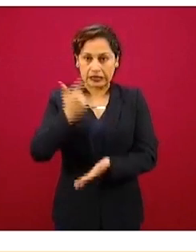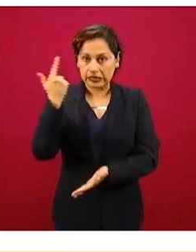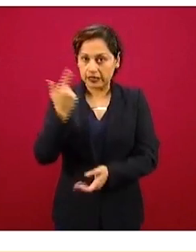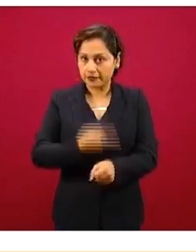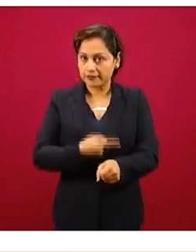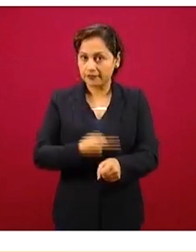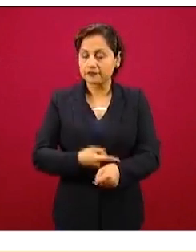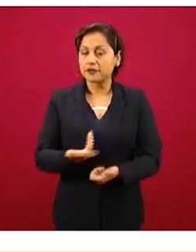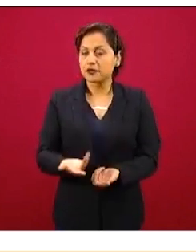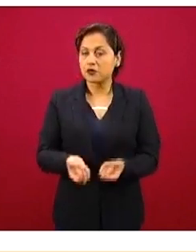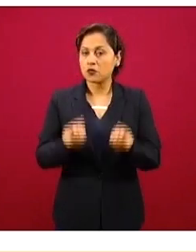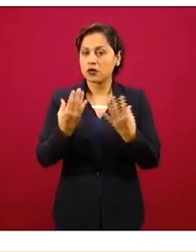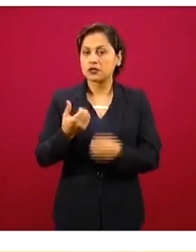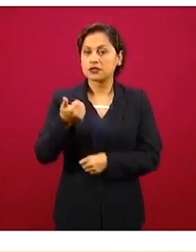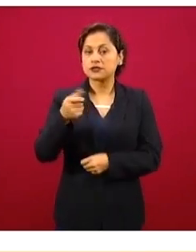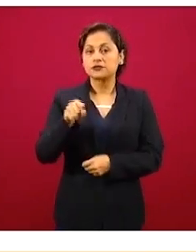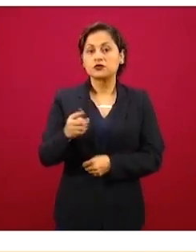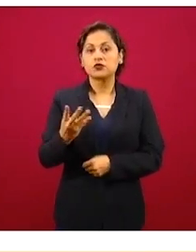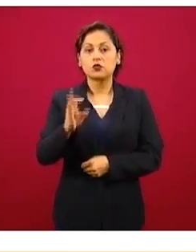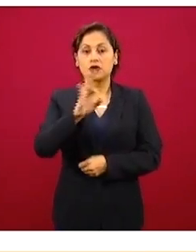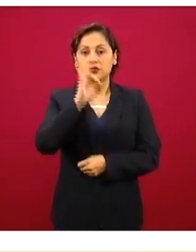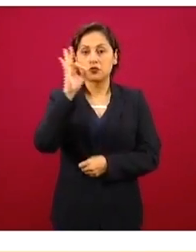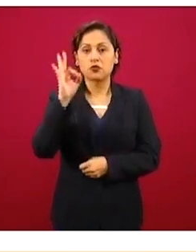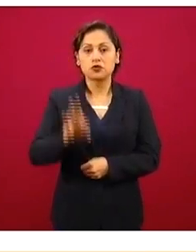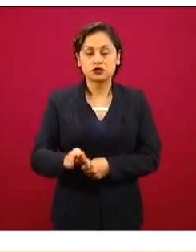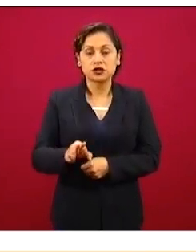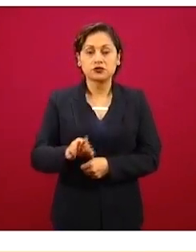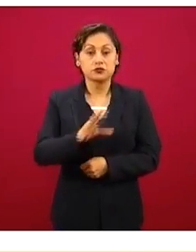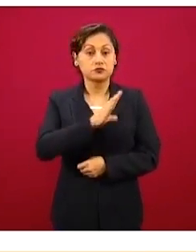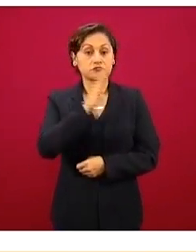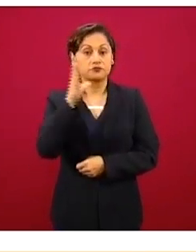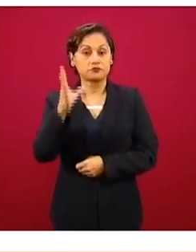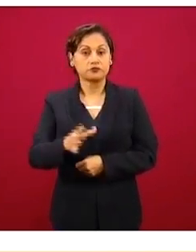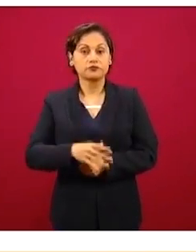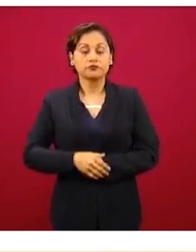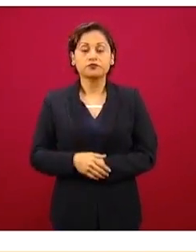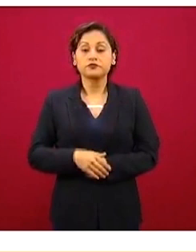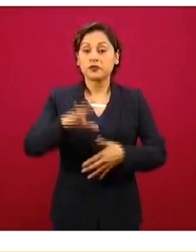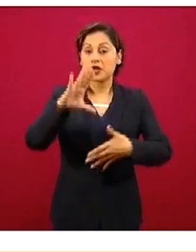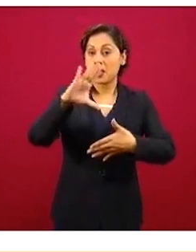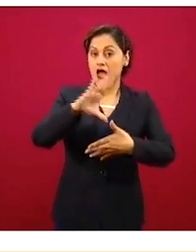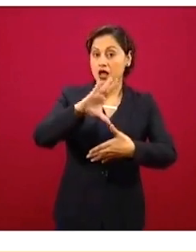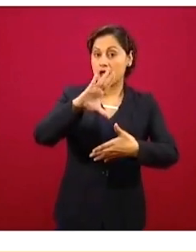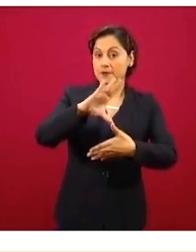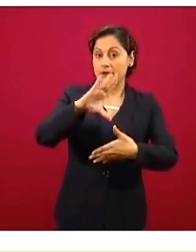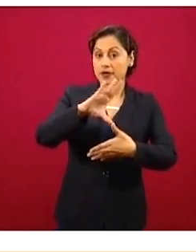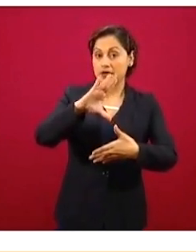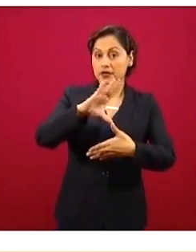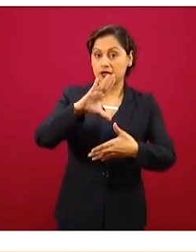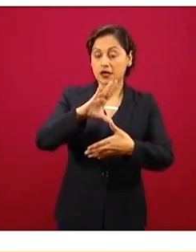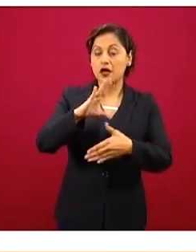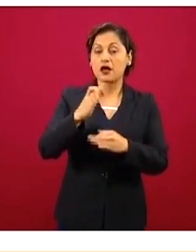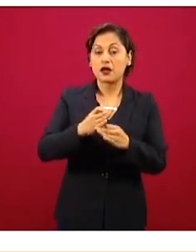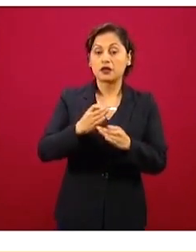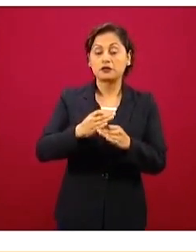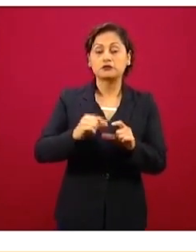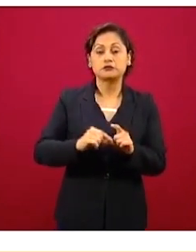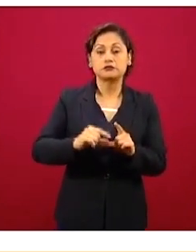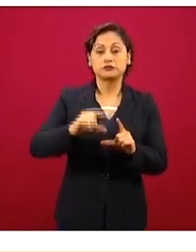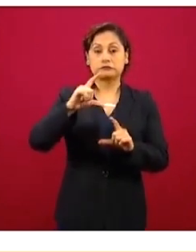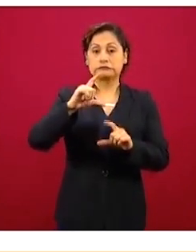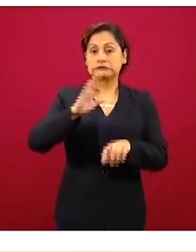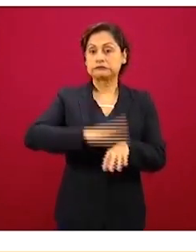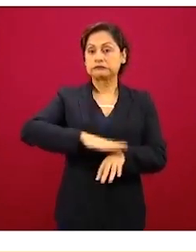continente que representa la mayor carga de enfermedad activa, de enfermedad de los últimos 14 días, con 53 por ciento,